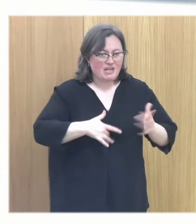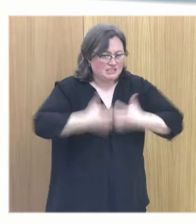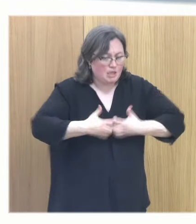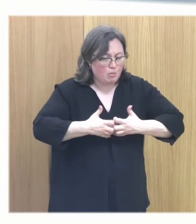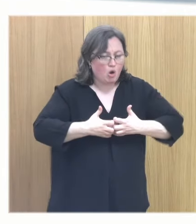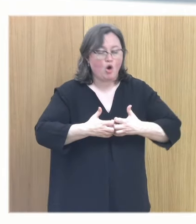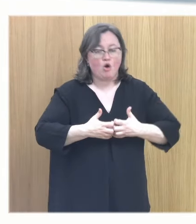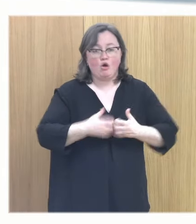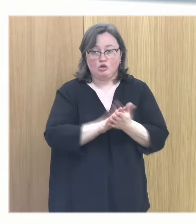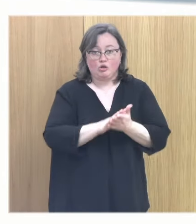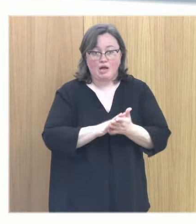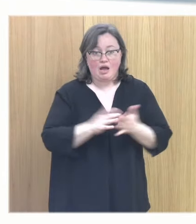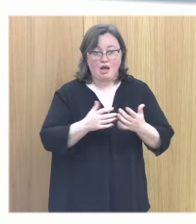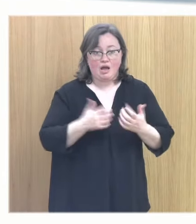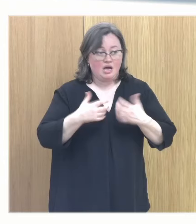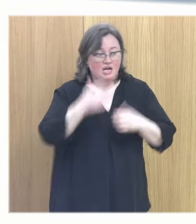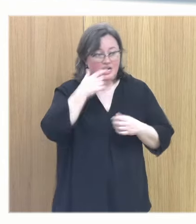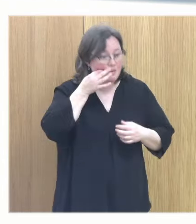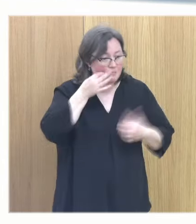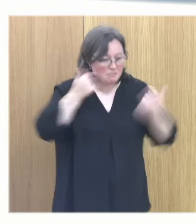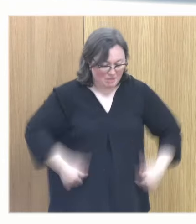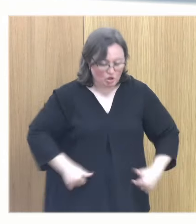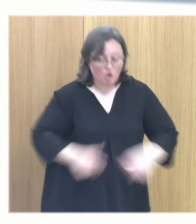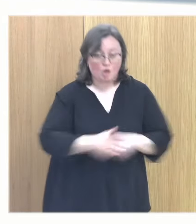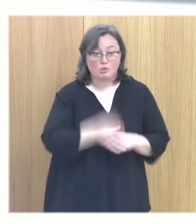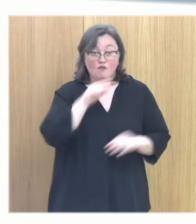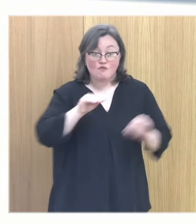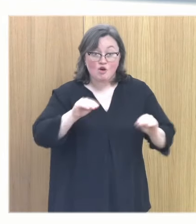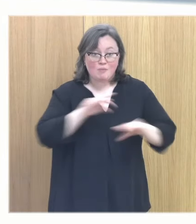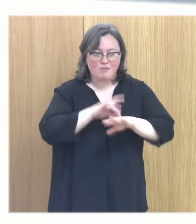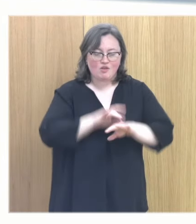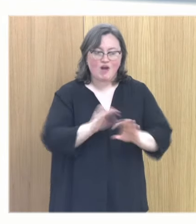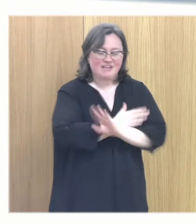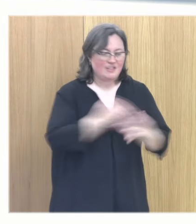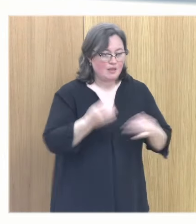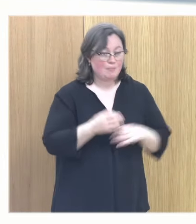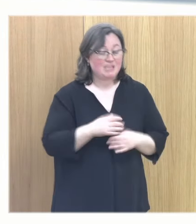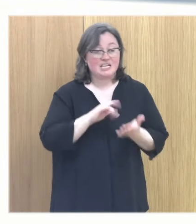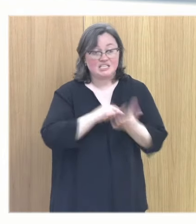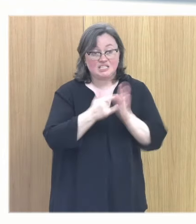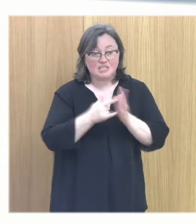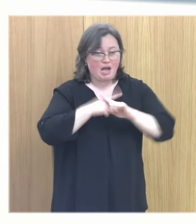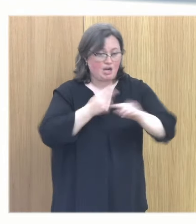dermatológico por eso los médicos deberían tener formación específica en esto y el sistema reproductor